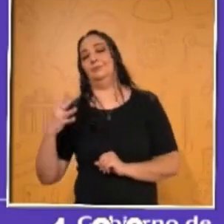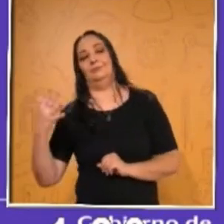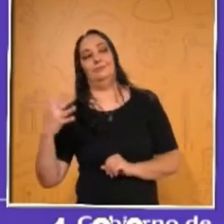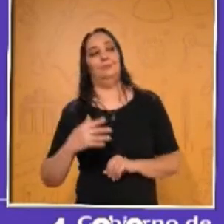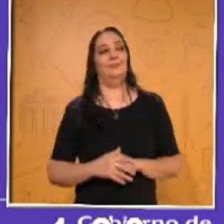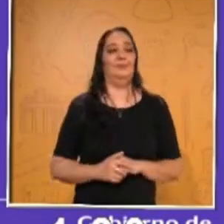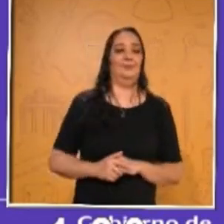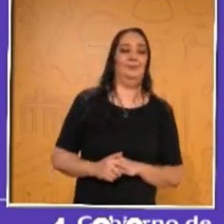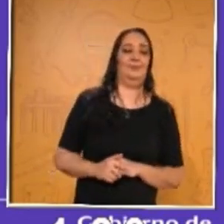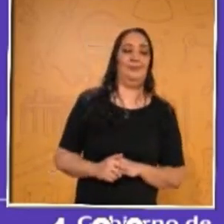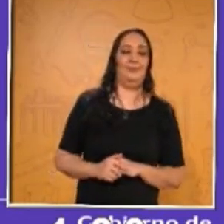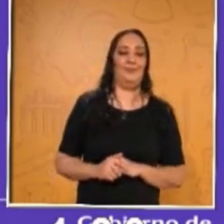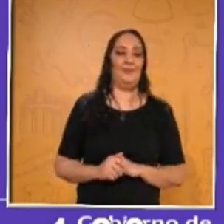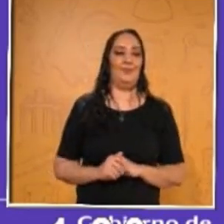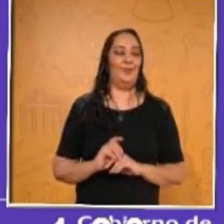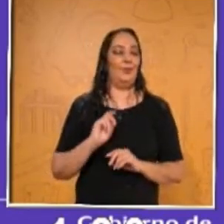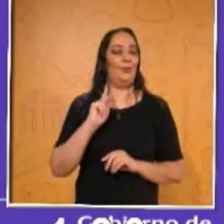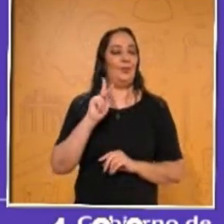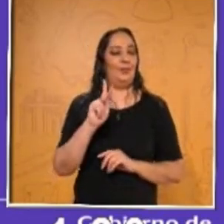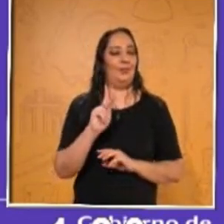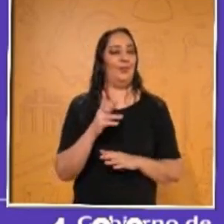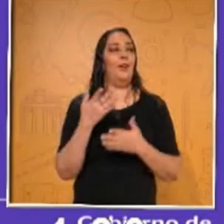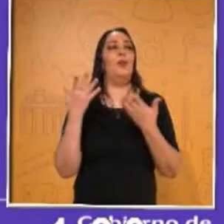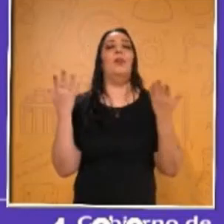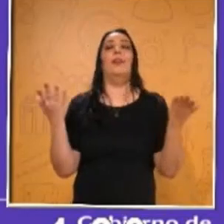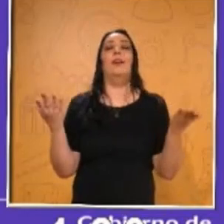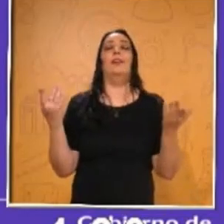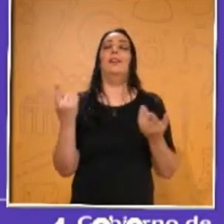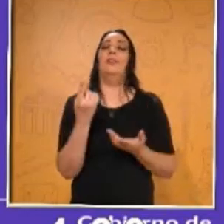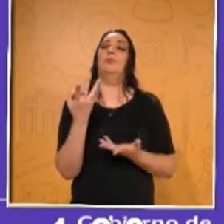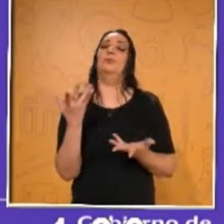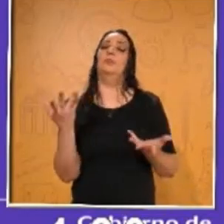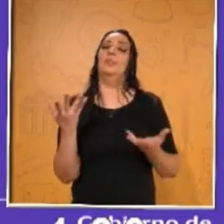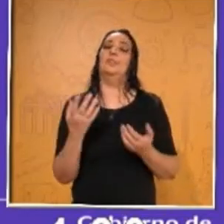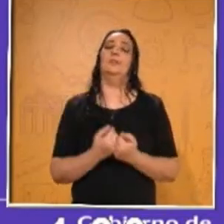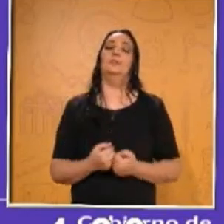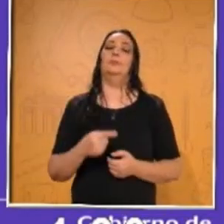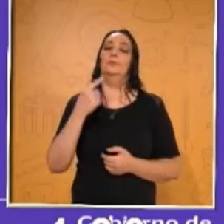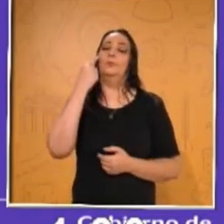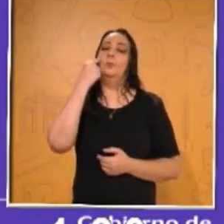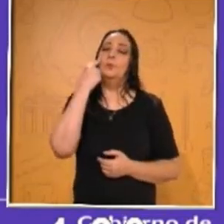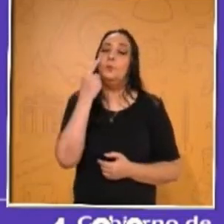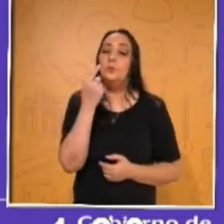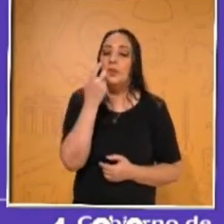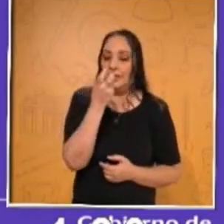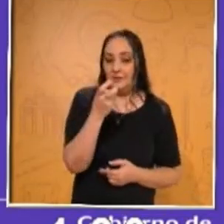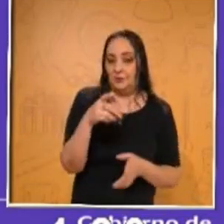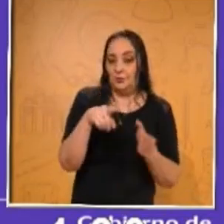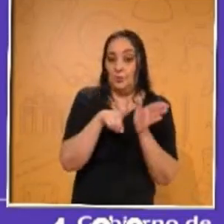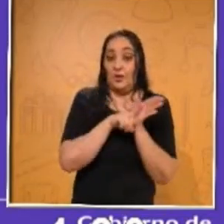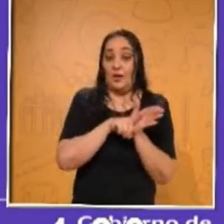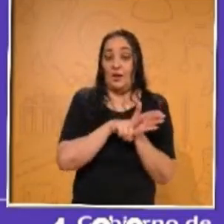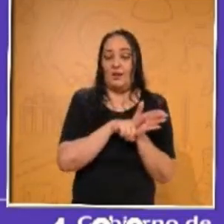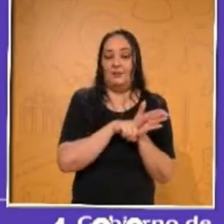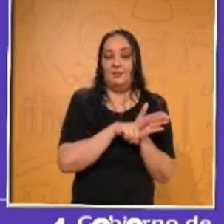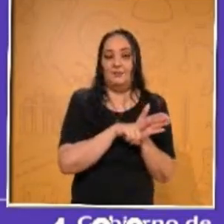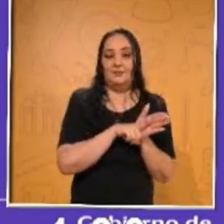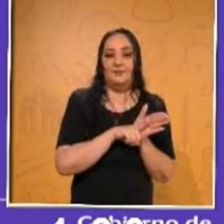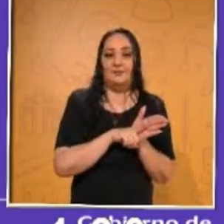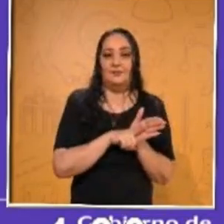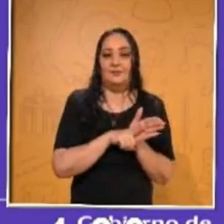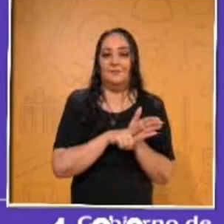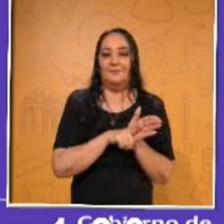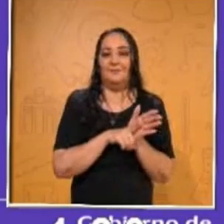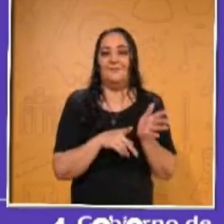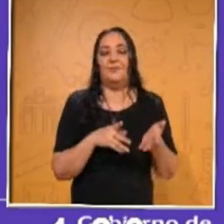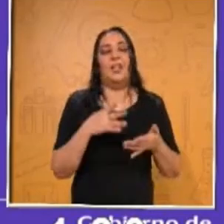cinco, muy bien. Entonces, ¿qué vamos a hacer? Tenemos que fijarnos muy bien que esta es una resta, ¿ok? Una resta. Entonces,